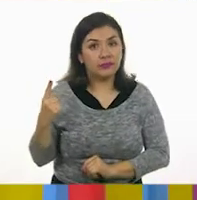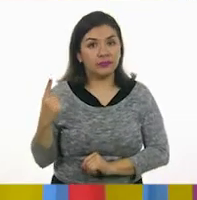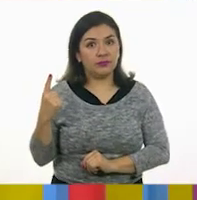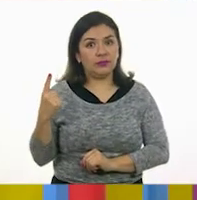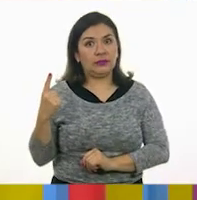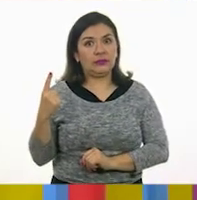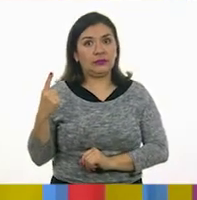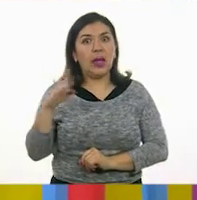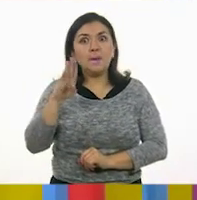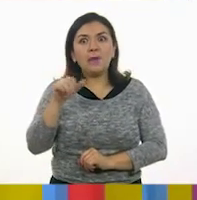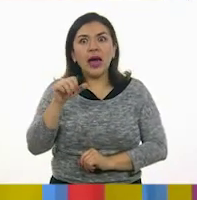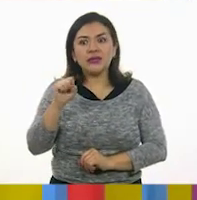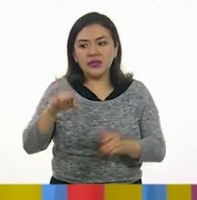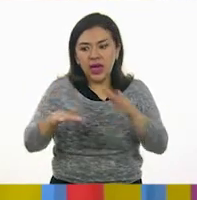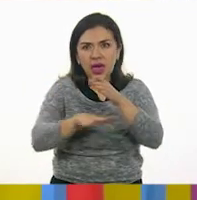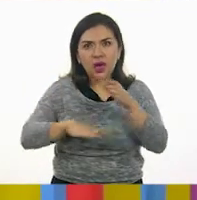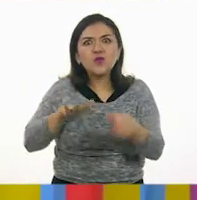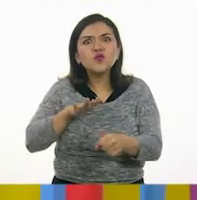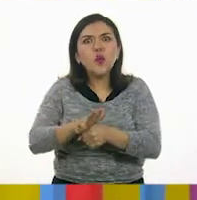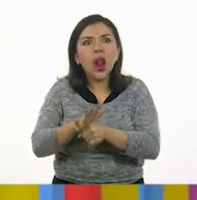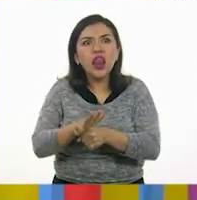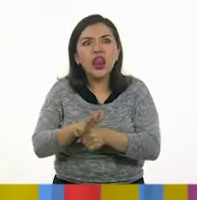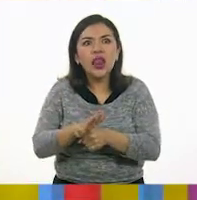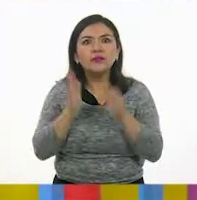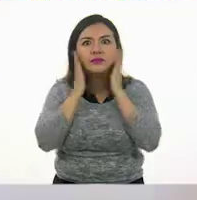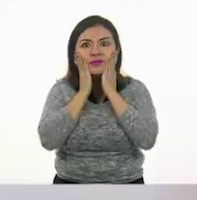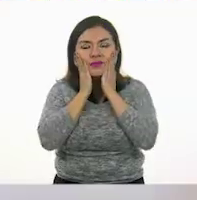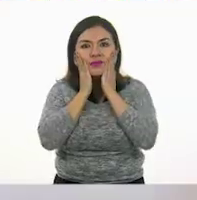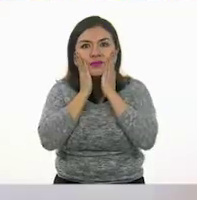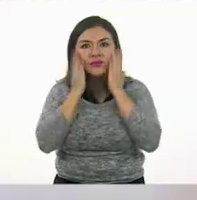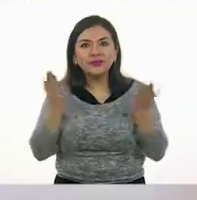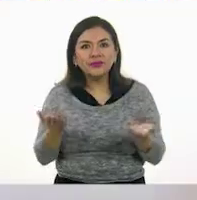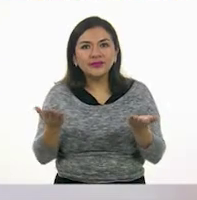base? ¿Cuál es figura? A ver, dime.